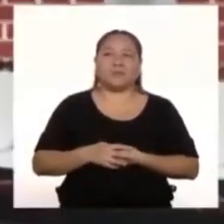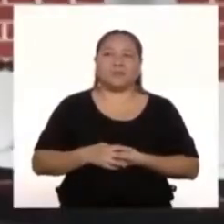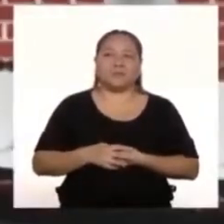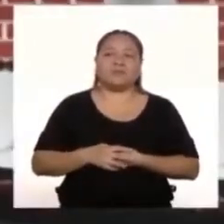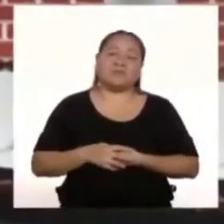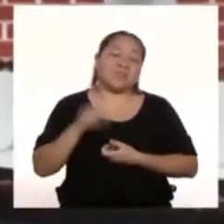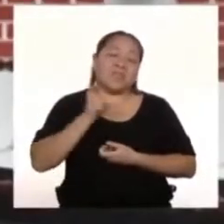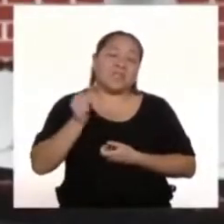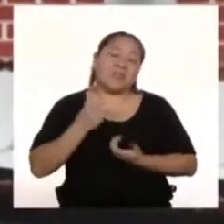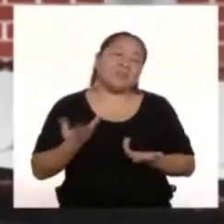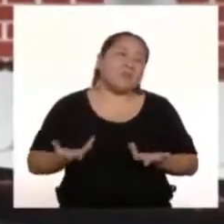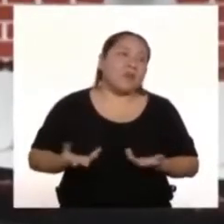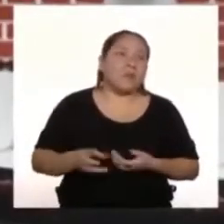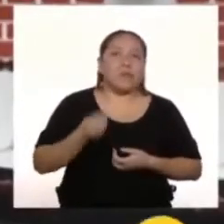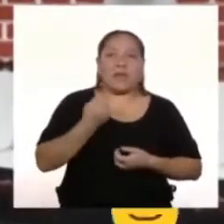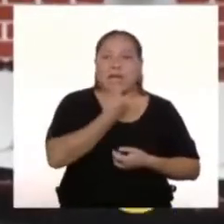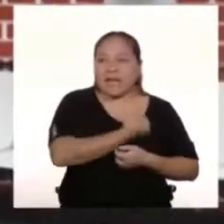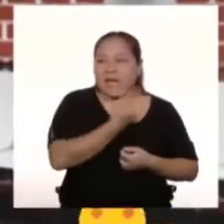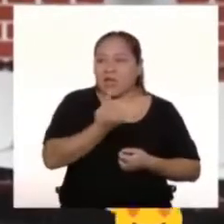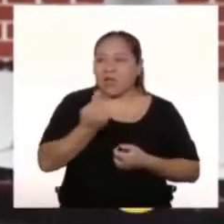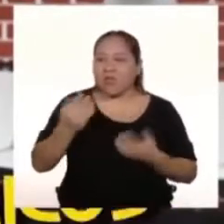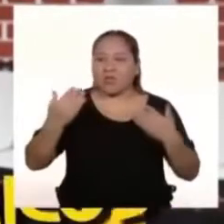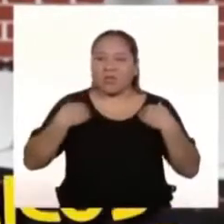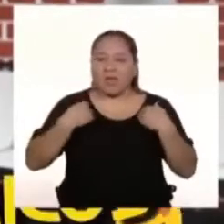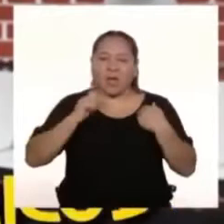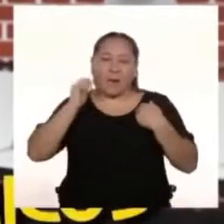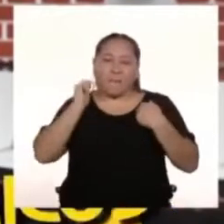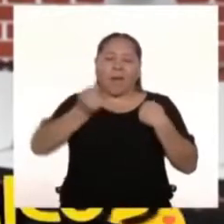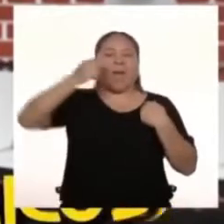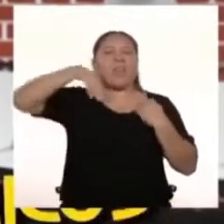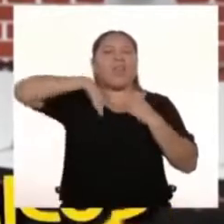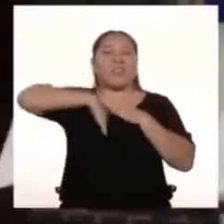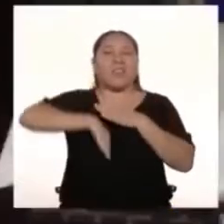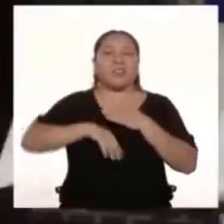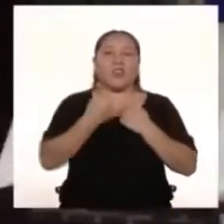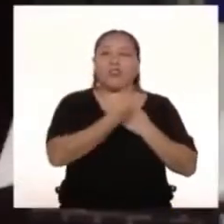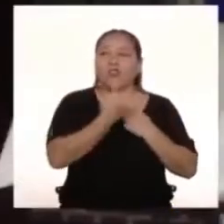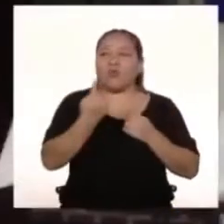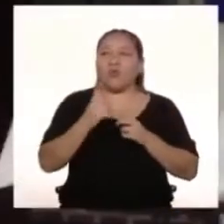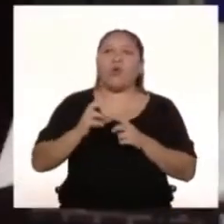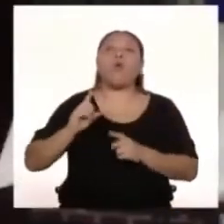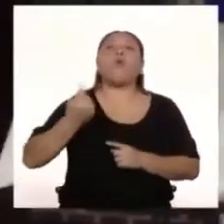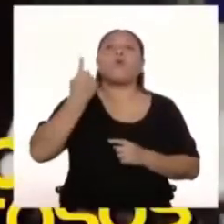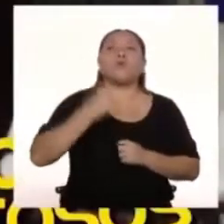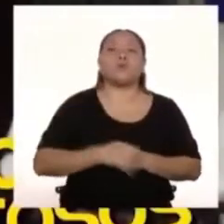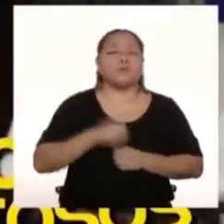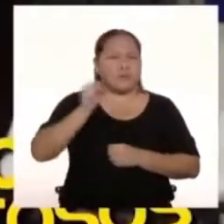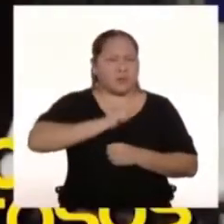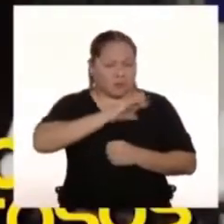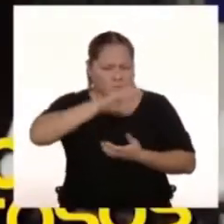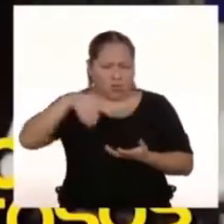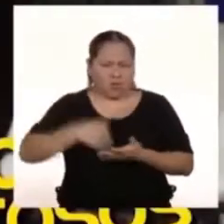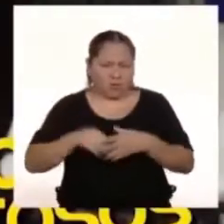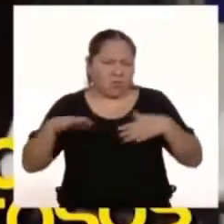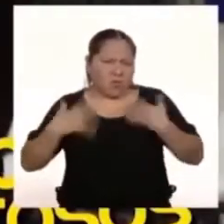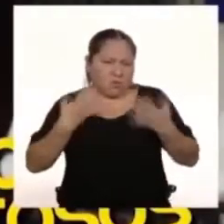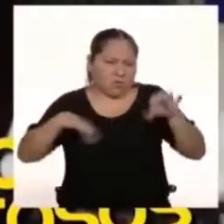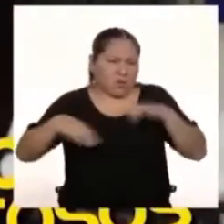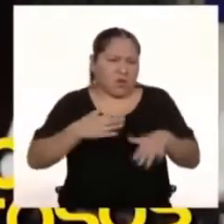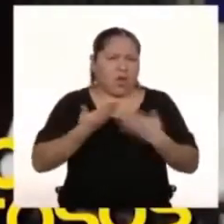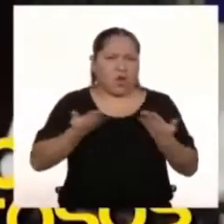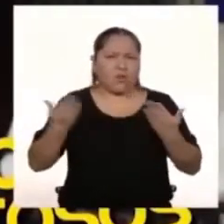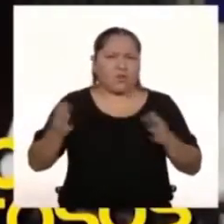Sí Porque cada uno Tiene magia adentro Todos son únicos Sí Porque todos somos talentosos Y todos tenemos